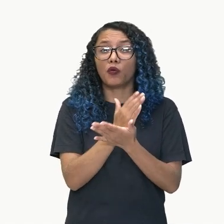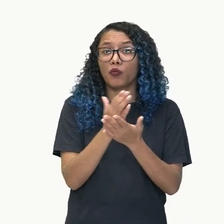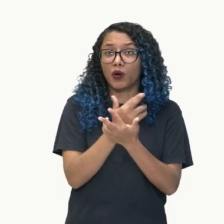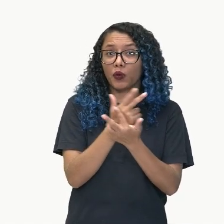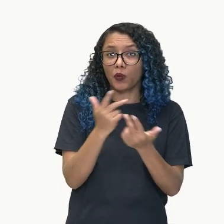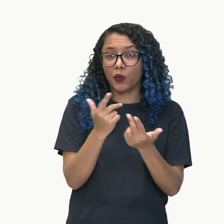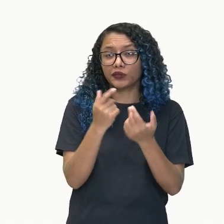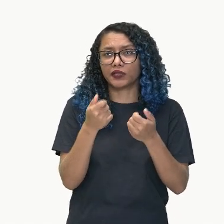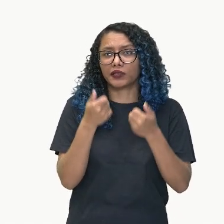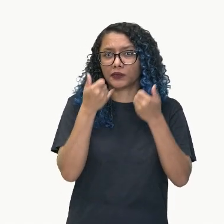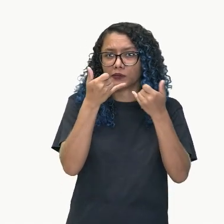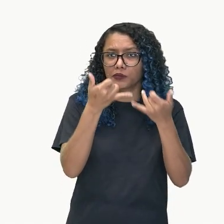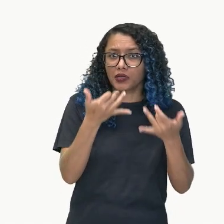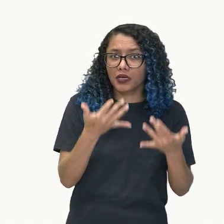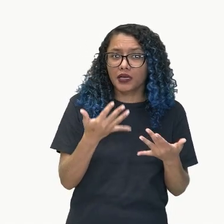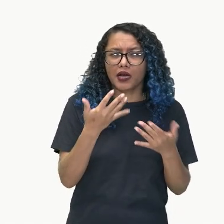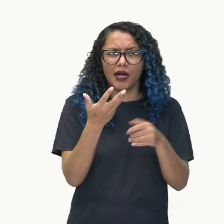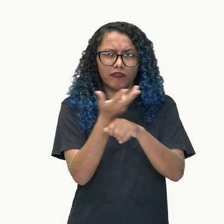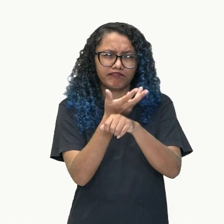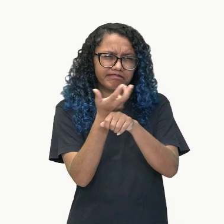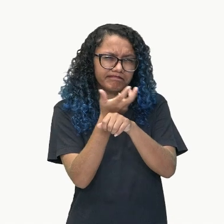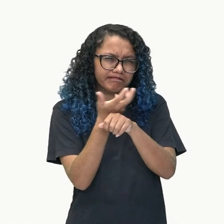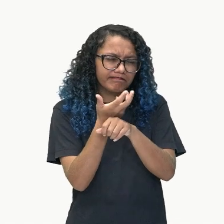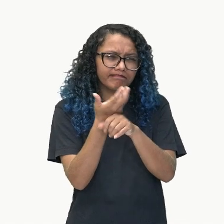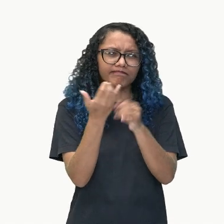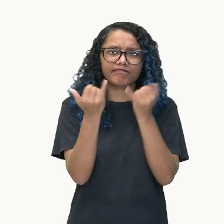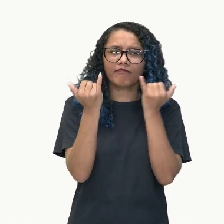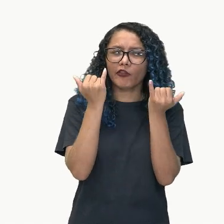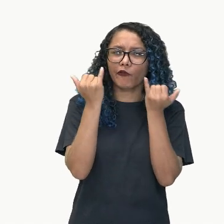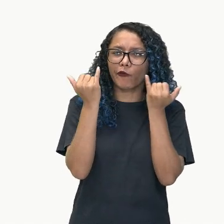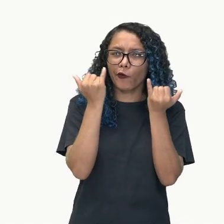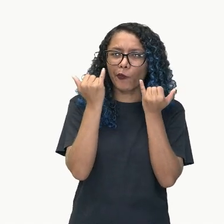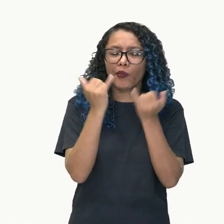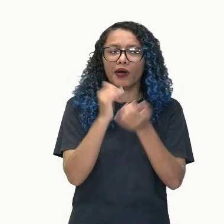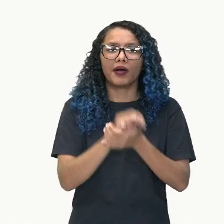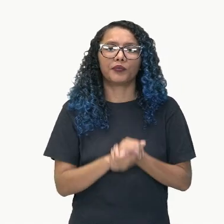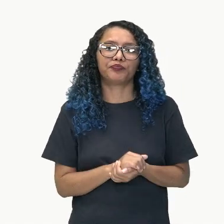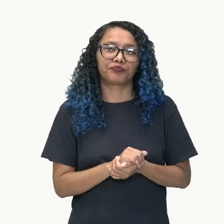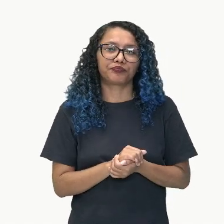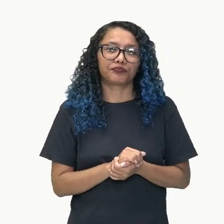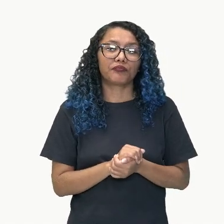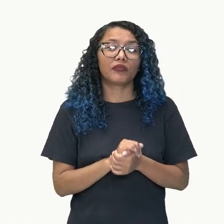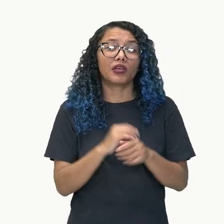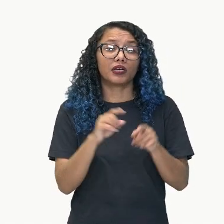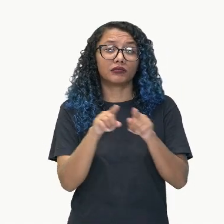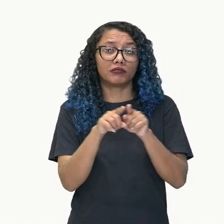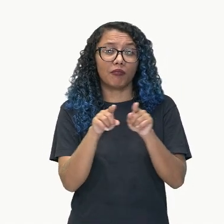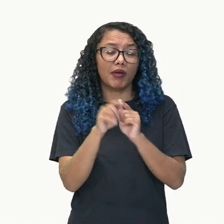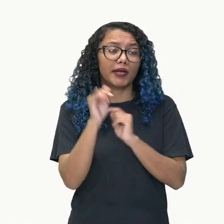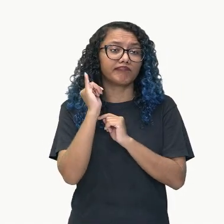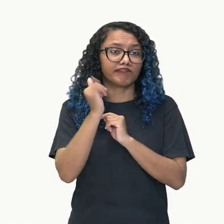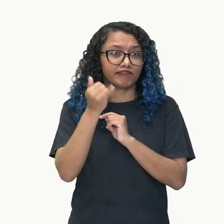preocupa, convencer, informar, narrar hechos,